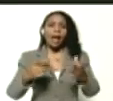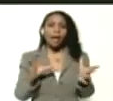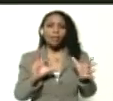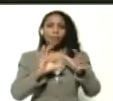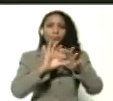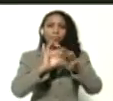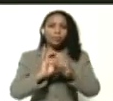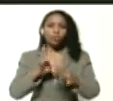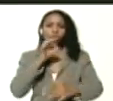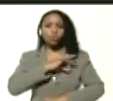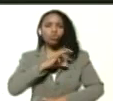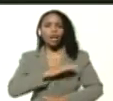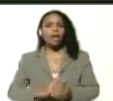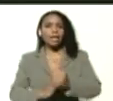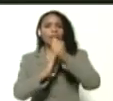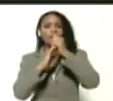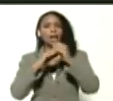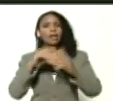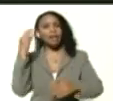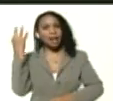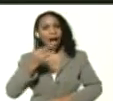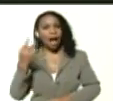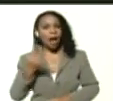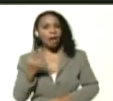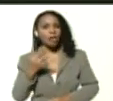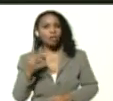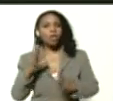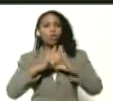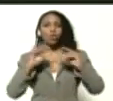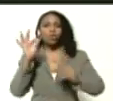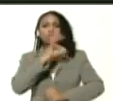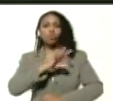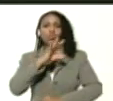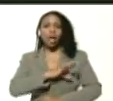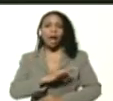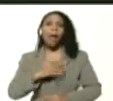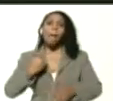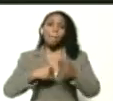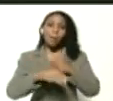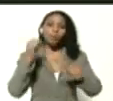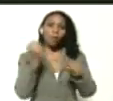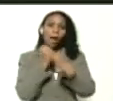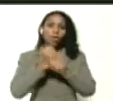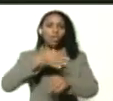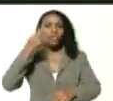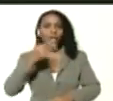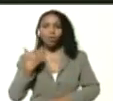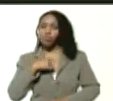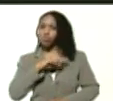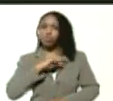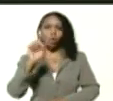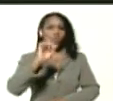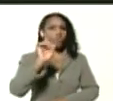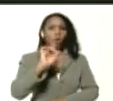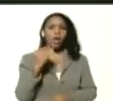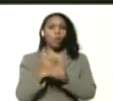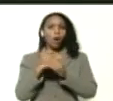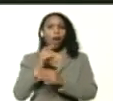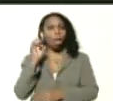del liderazgo real en toda la sociedad, vamos trabajando de verdad, nosotros no somos de marketing,